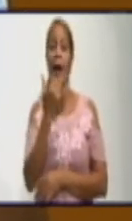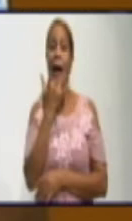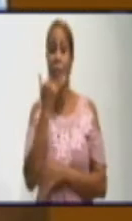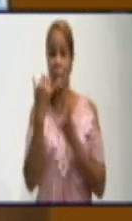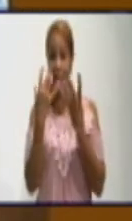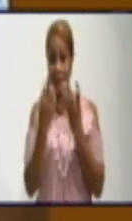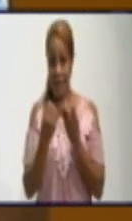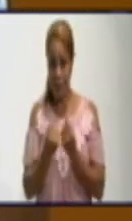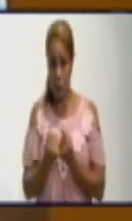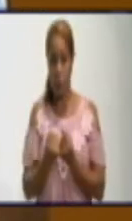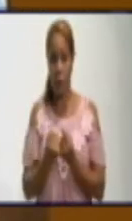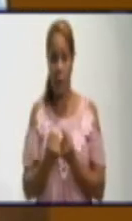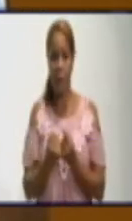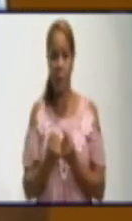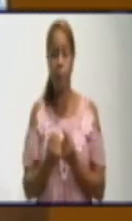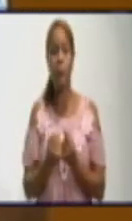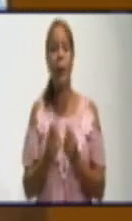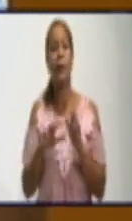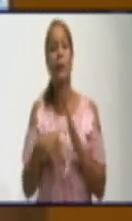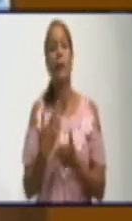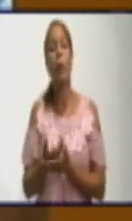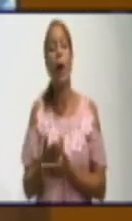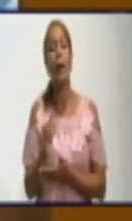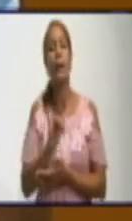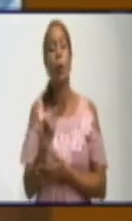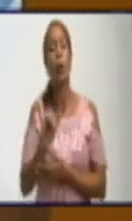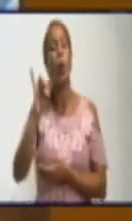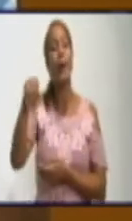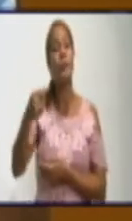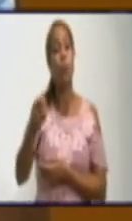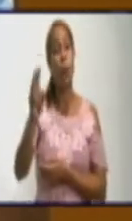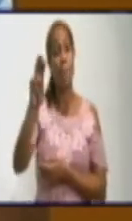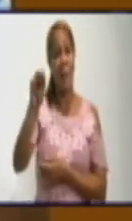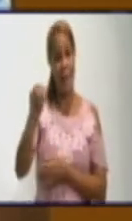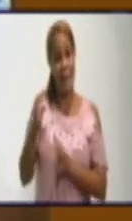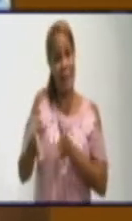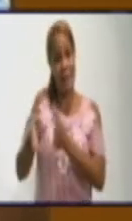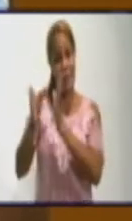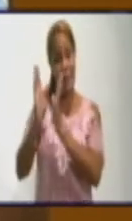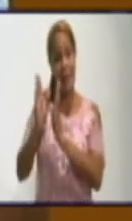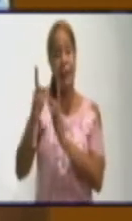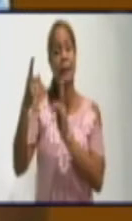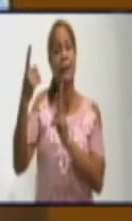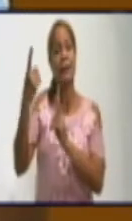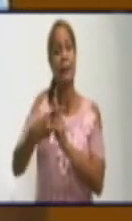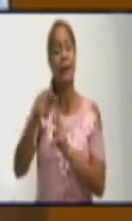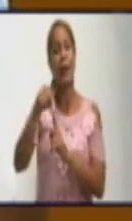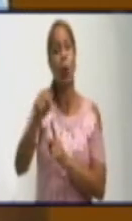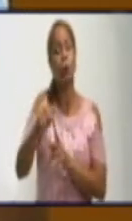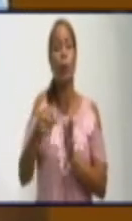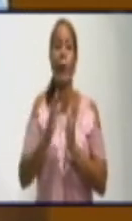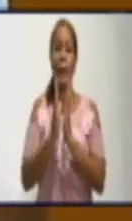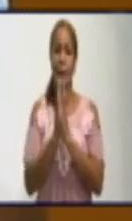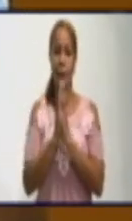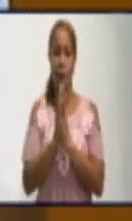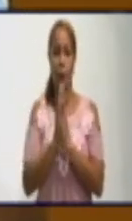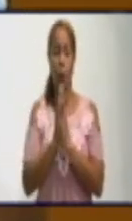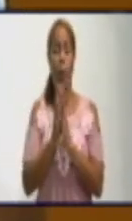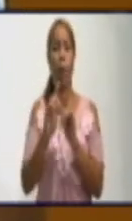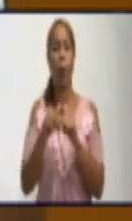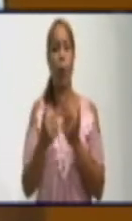que dijimos aquí la última vez que tuvimos, complejos, que uno es Jesús Menéndez y el otro es el casco histórico de la ciudad. Jesús Menéndez tiene una característica que